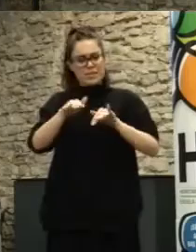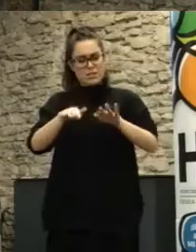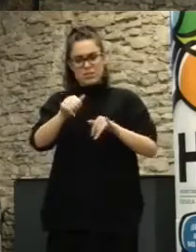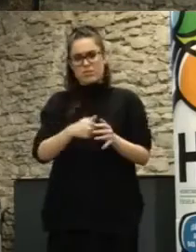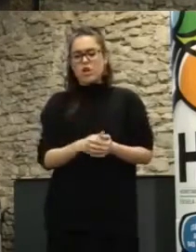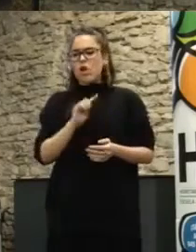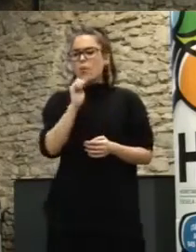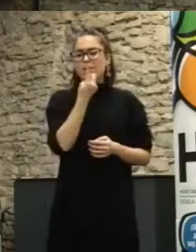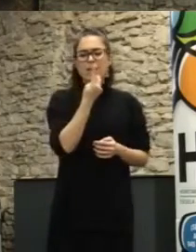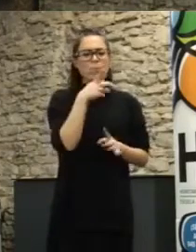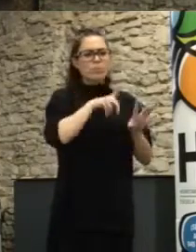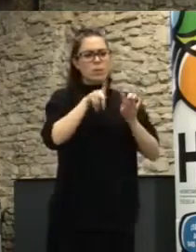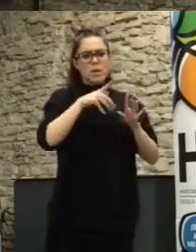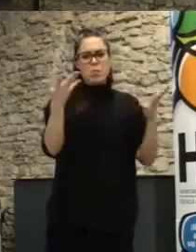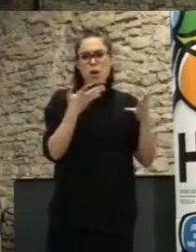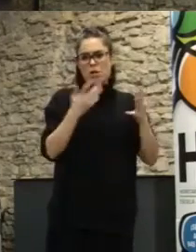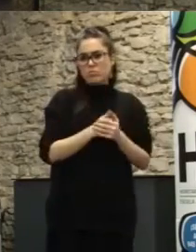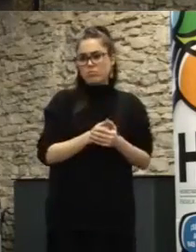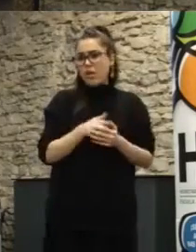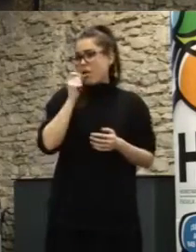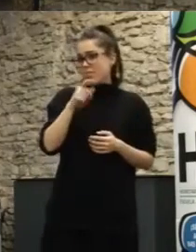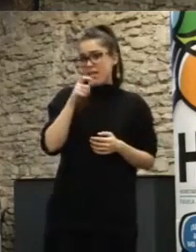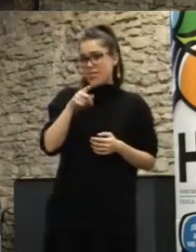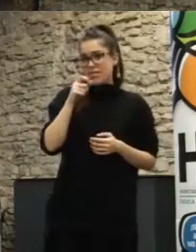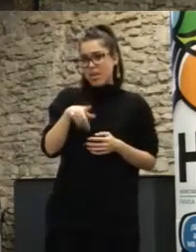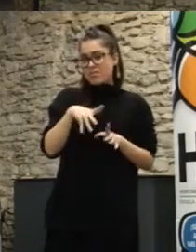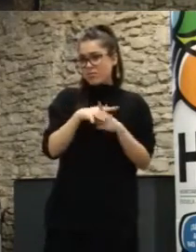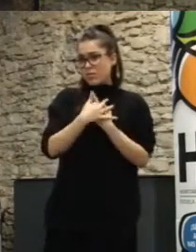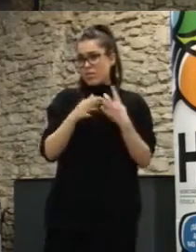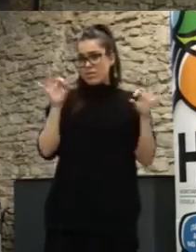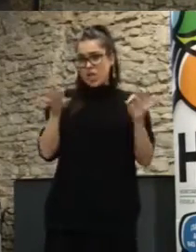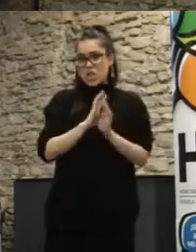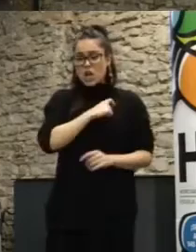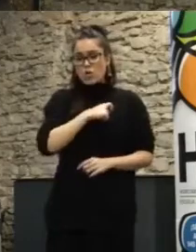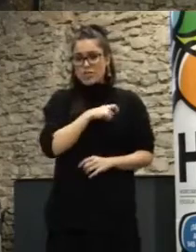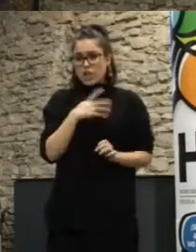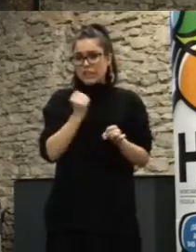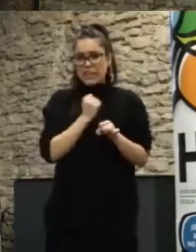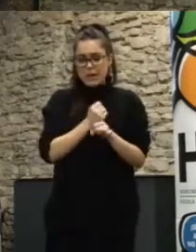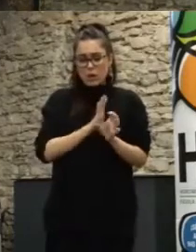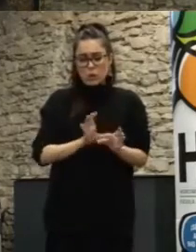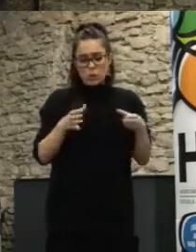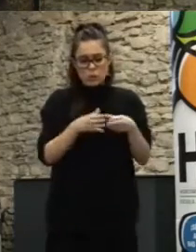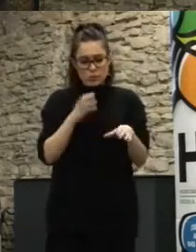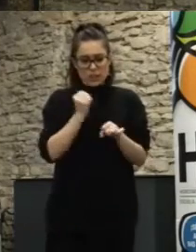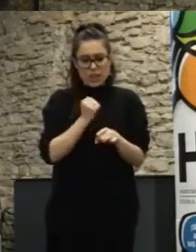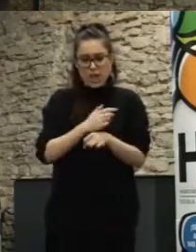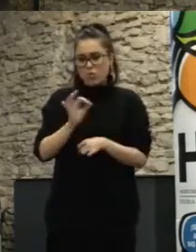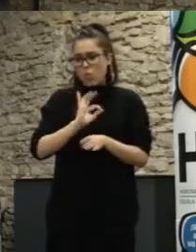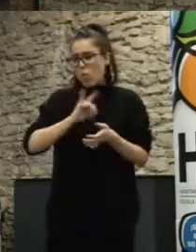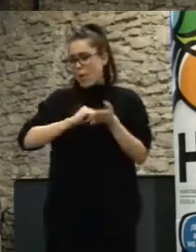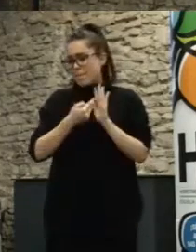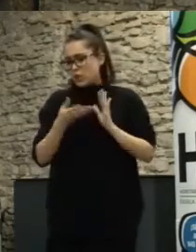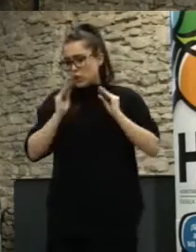desafíos ¿no? pero esto os surgen en todas las comisiones de trabajo que tengáis o los proyectos que se